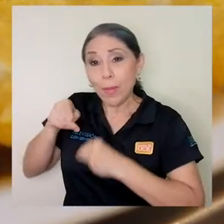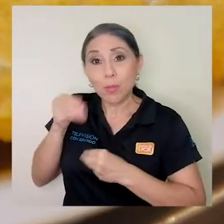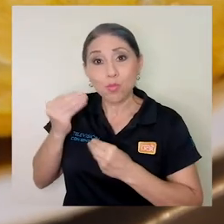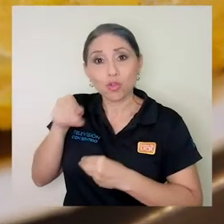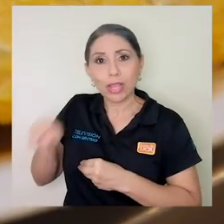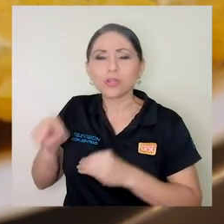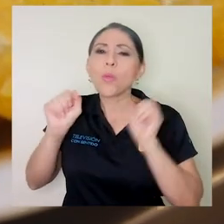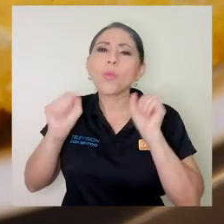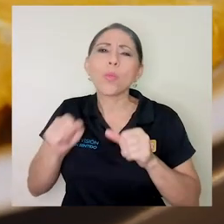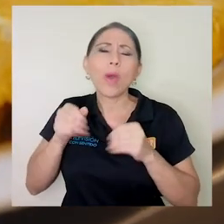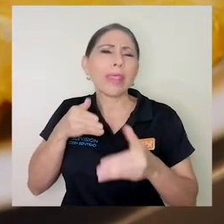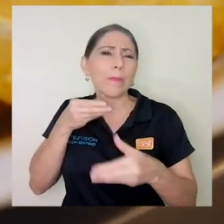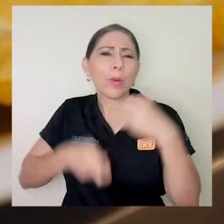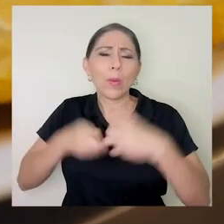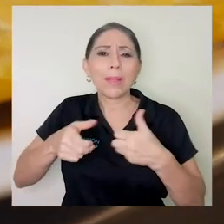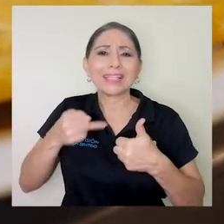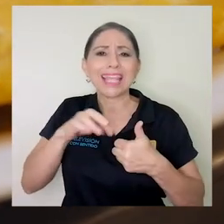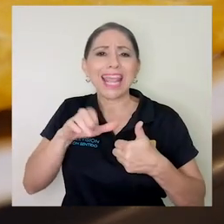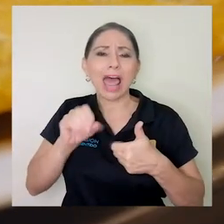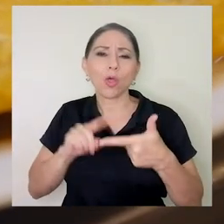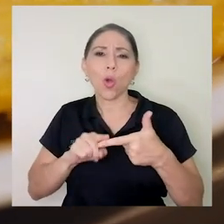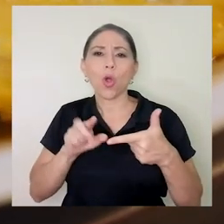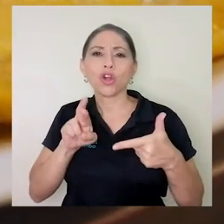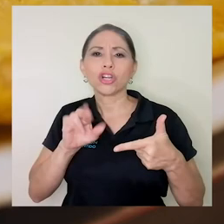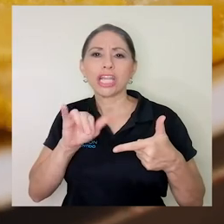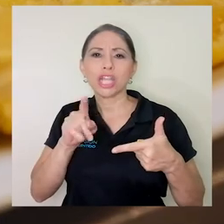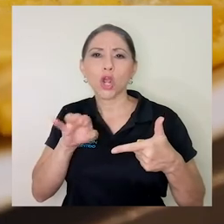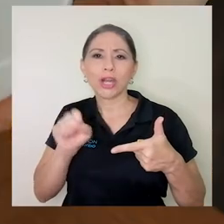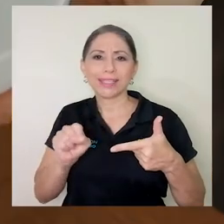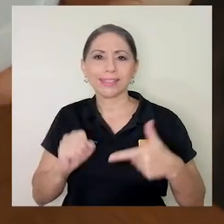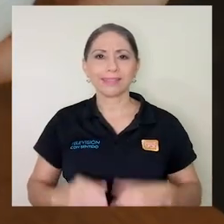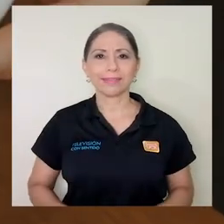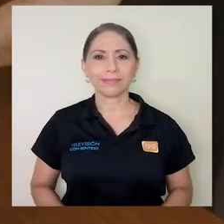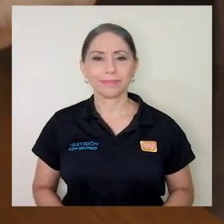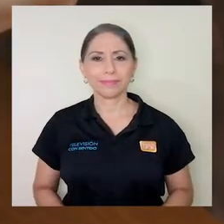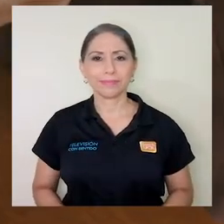estos puede provocar daños en el hígado o los riñones.